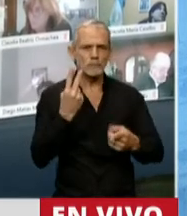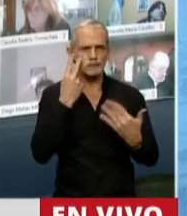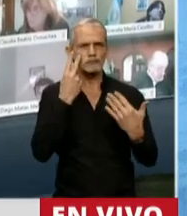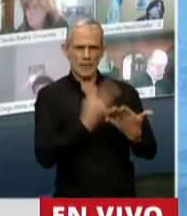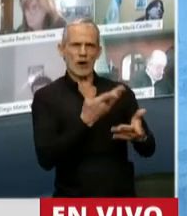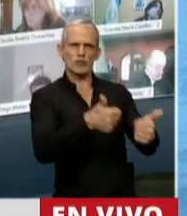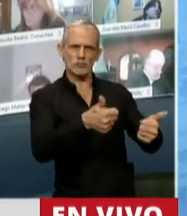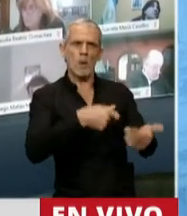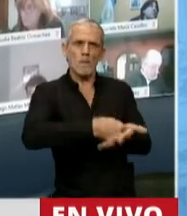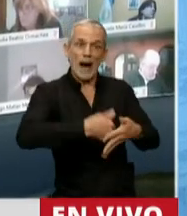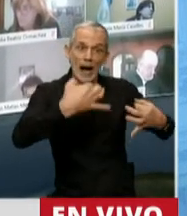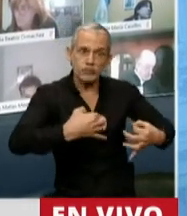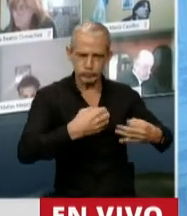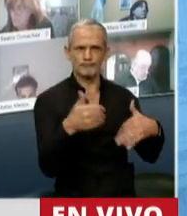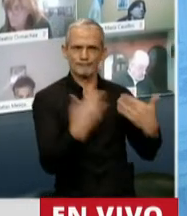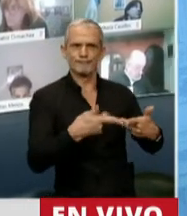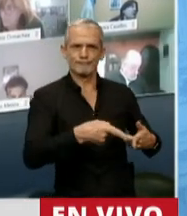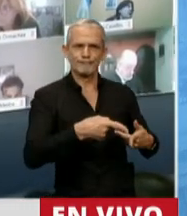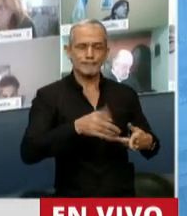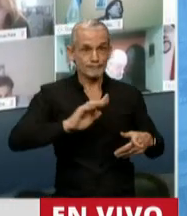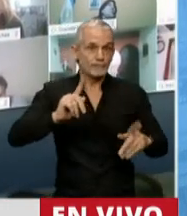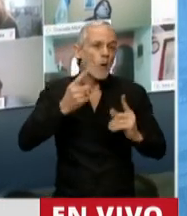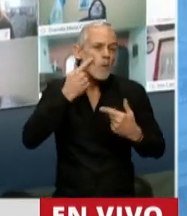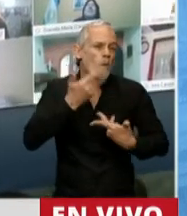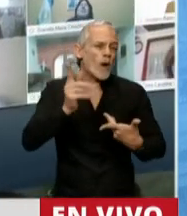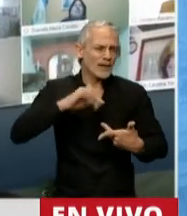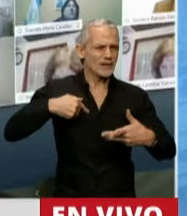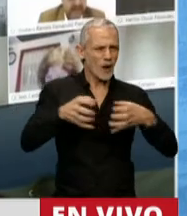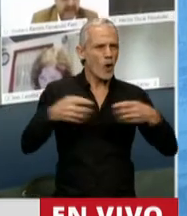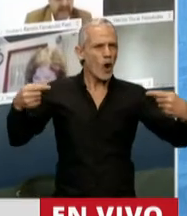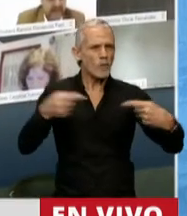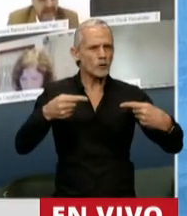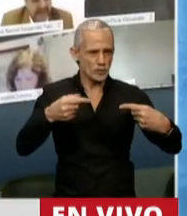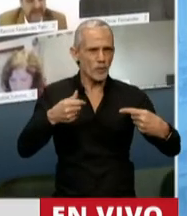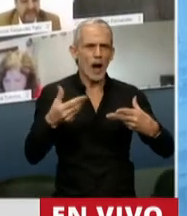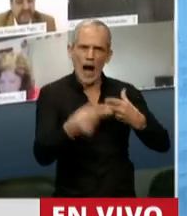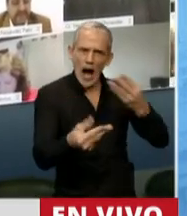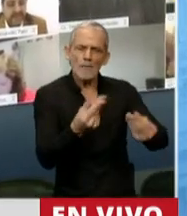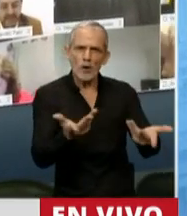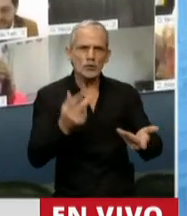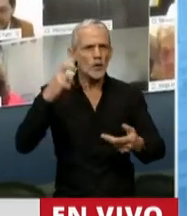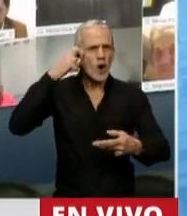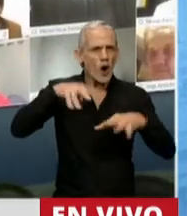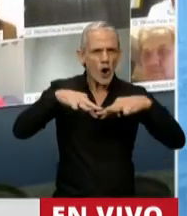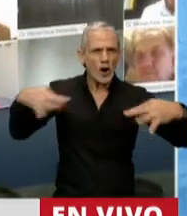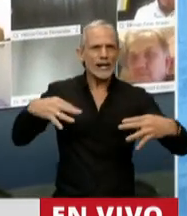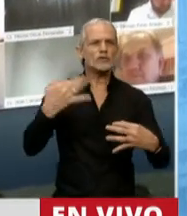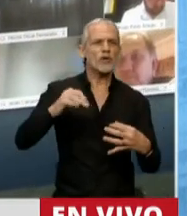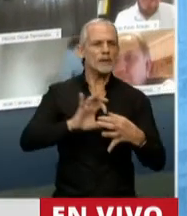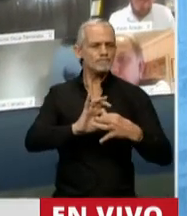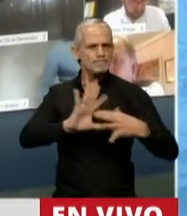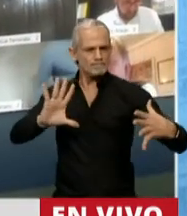cumplidores muestran que somos una oposición constructiva. Pero necesitamos un Congreso más autónomo, más